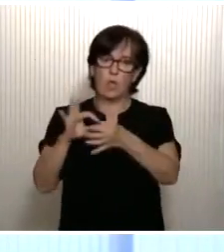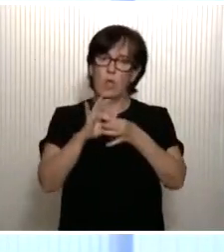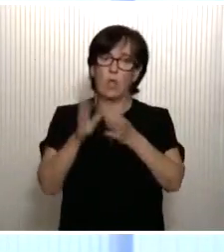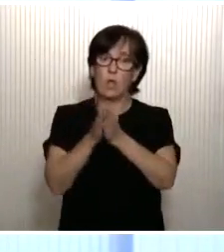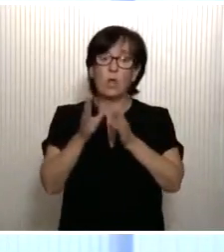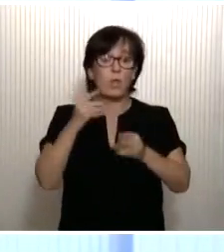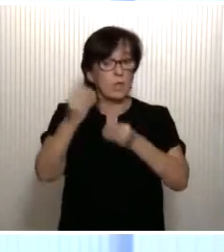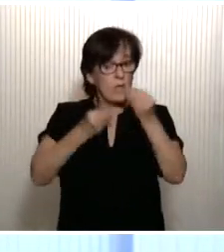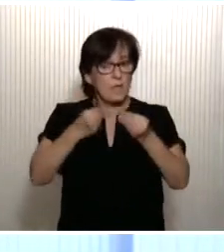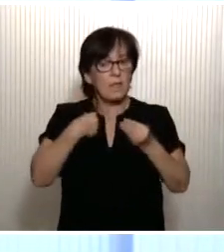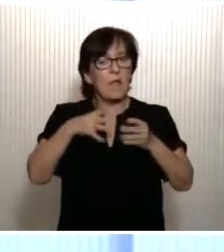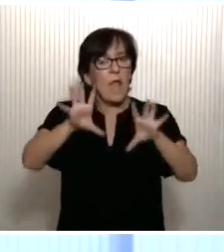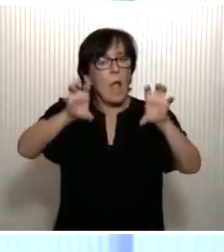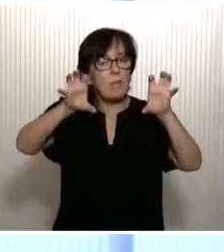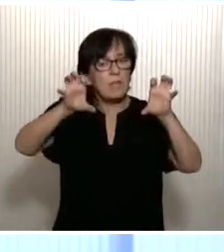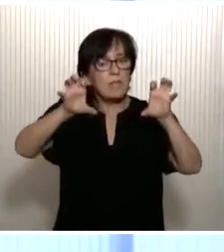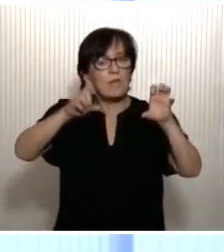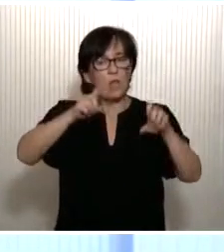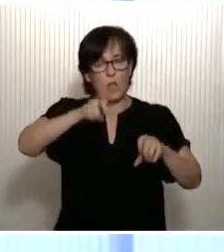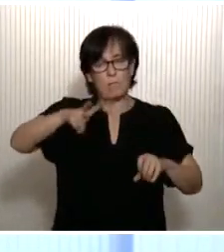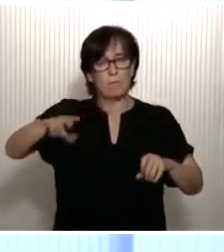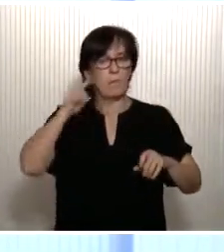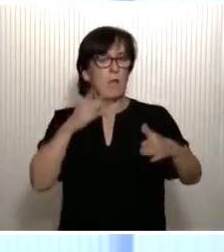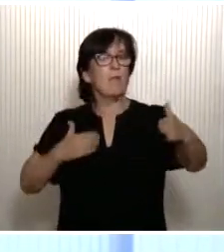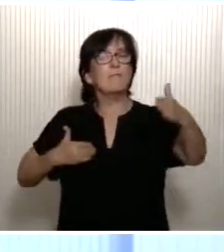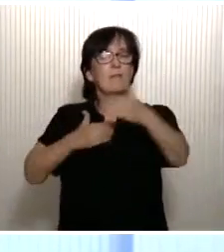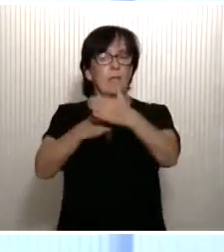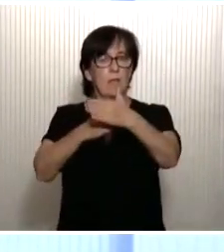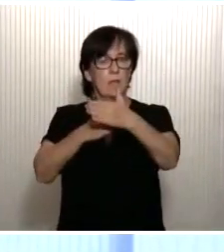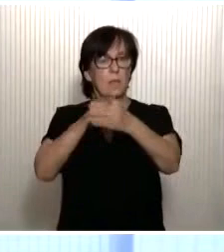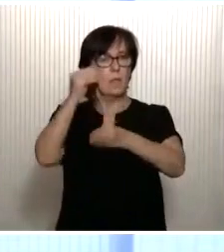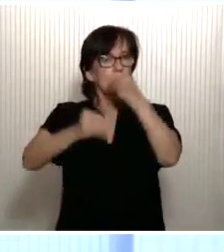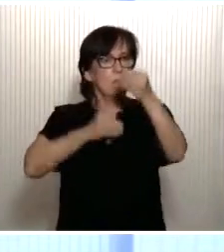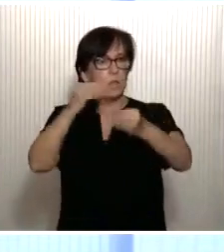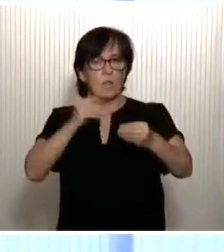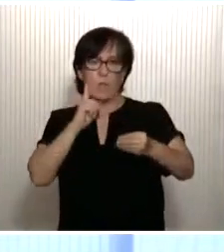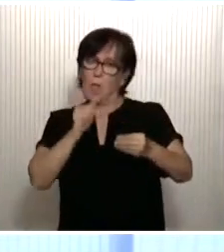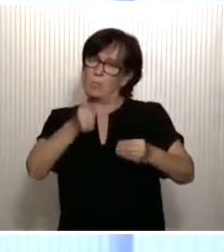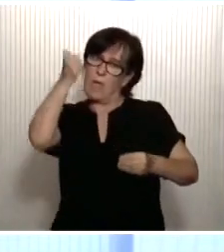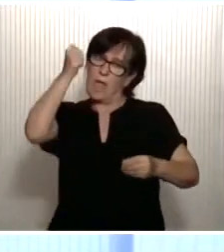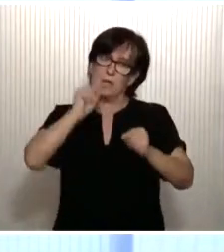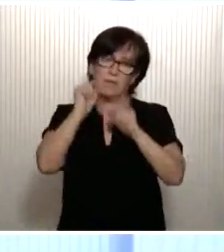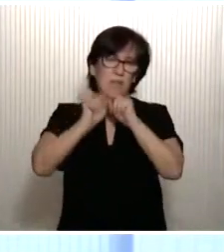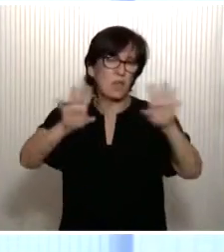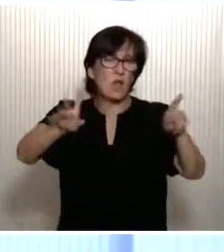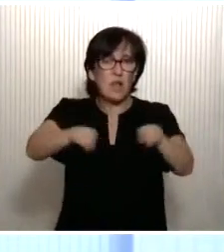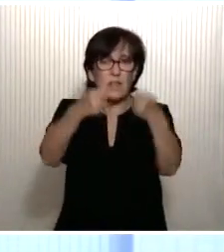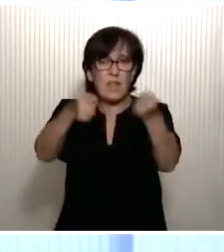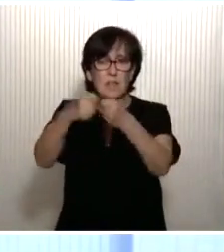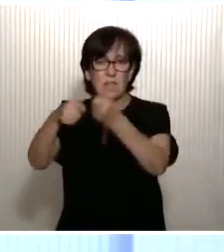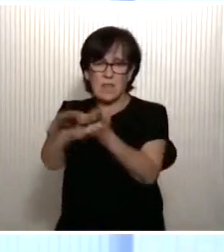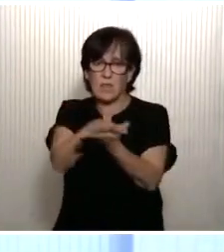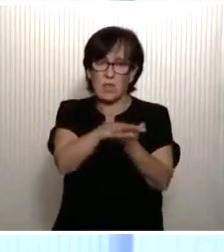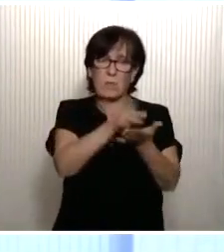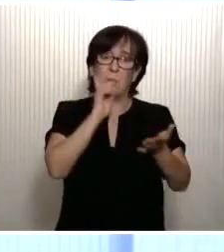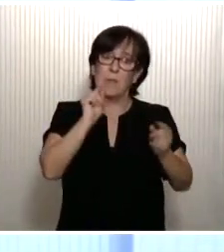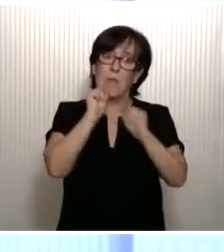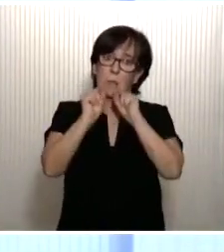sacar de lo ocurrido durante estos últimos meses. Frenamos la ola más feroz, diría yo, y destructiva de la pandemia.